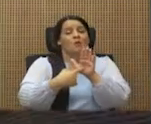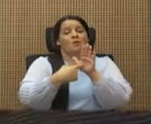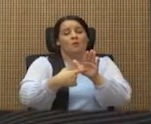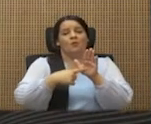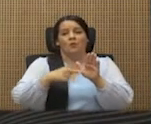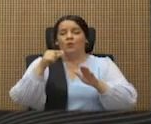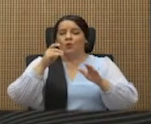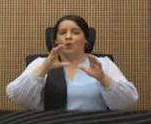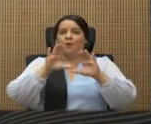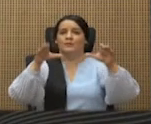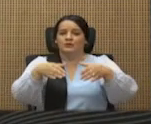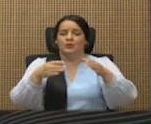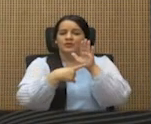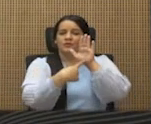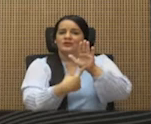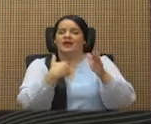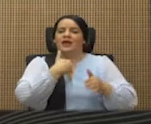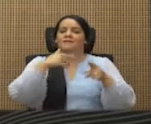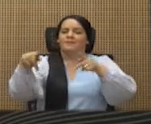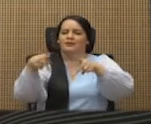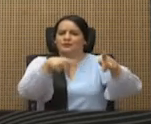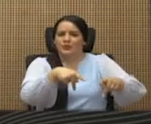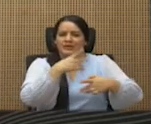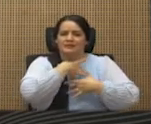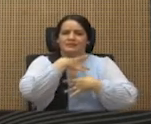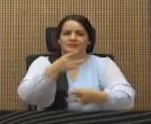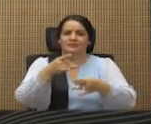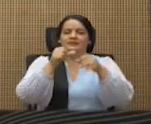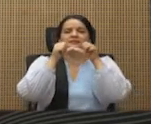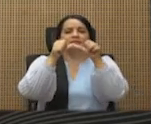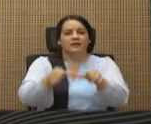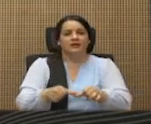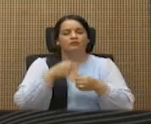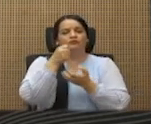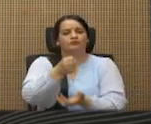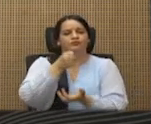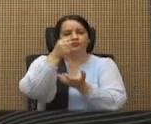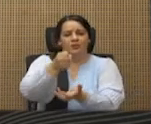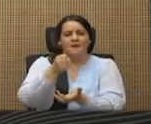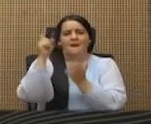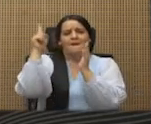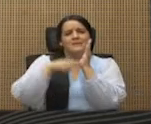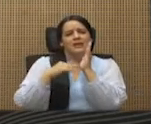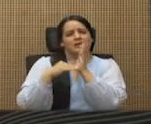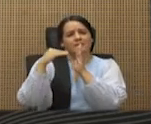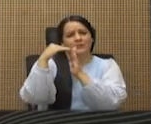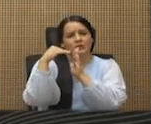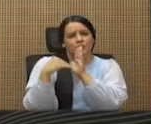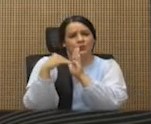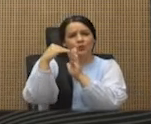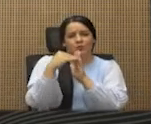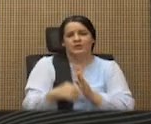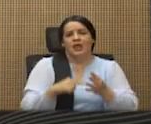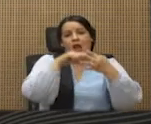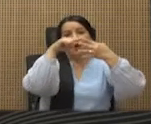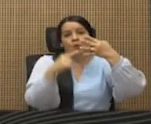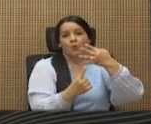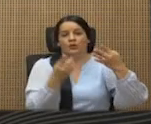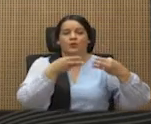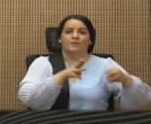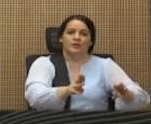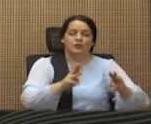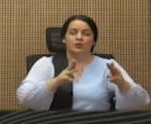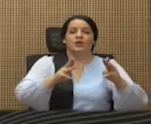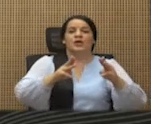demostraron es que hay personas interesadas en seguir repartiendo miles de millones a cuatro poderosos medios de